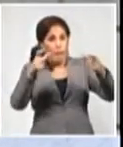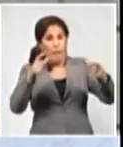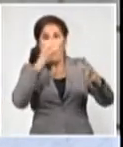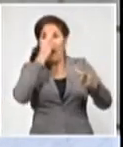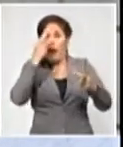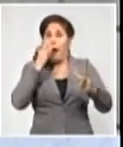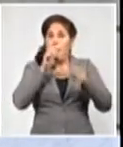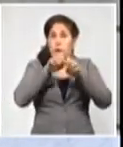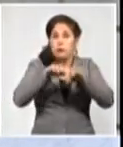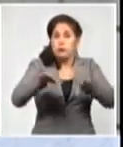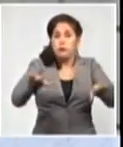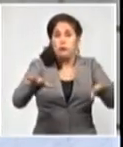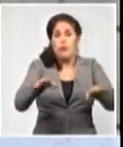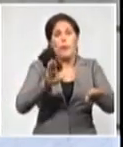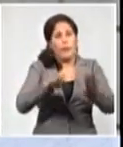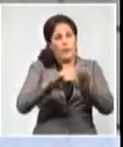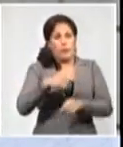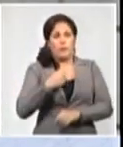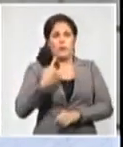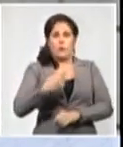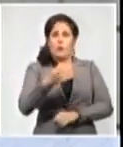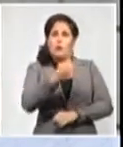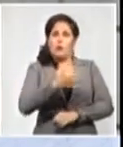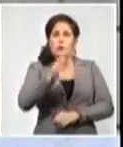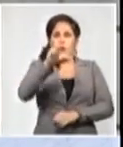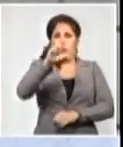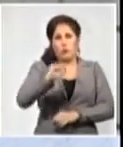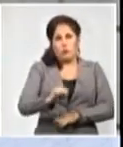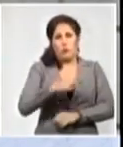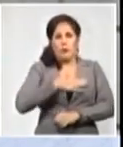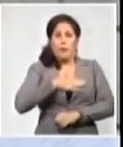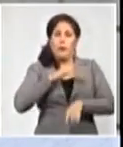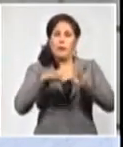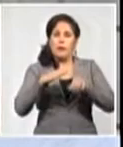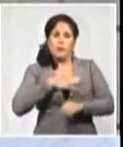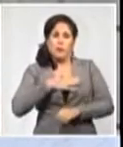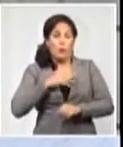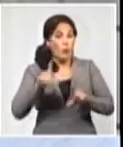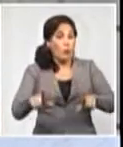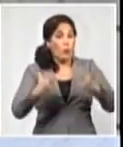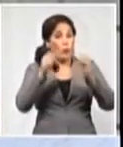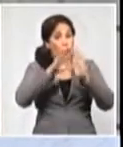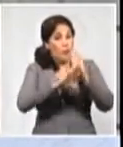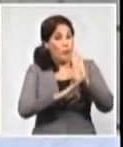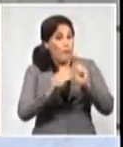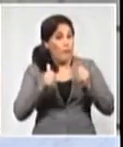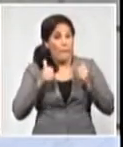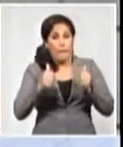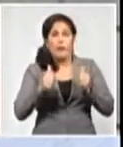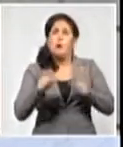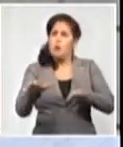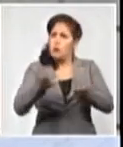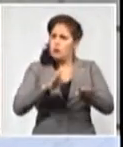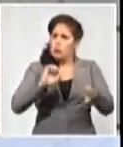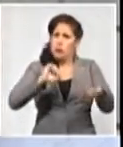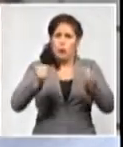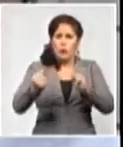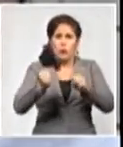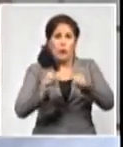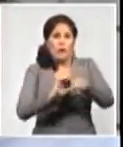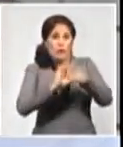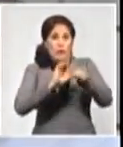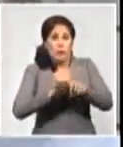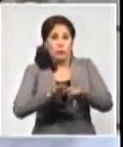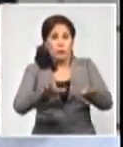propagación de la pandemia en el municipio de la Osoción del Sur. Yo creo que si se cumplen esas medidas estamos en condición de controlarlo y